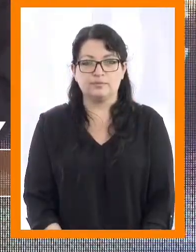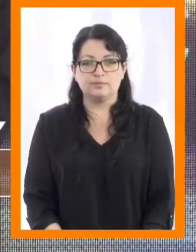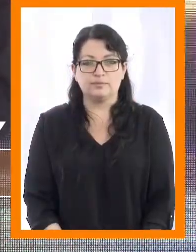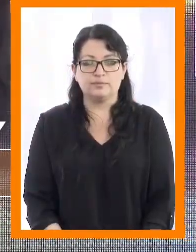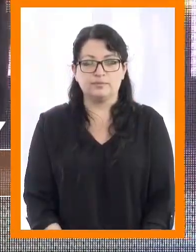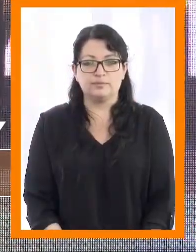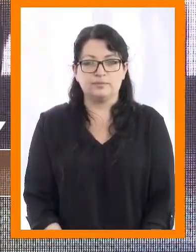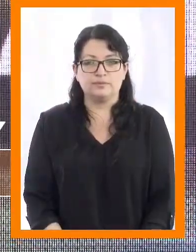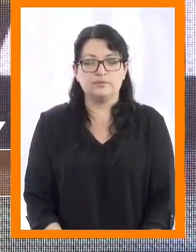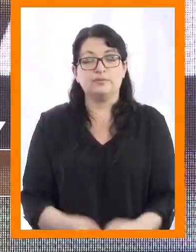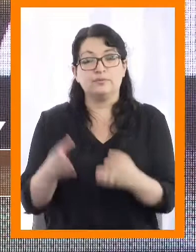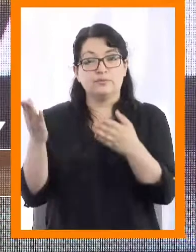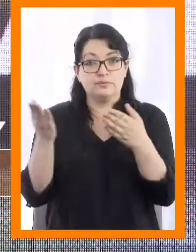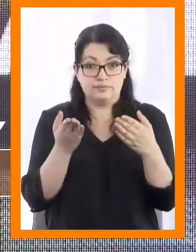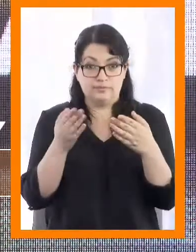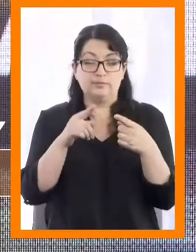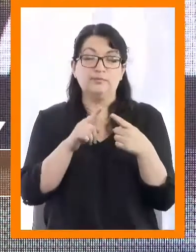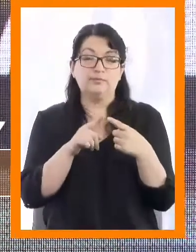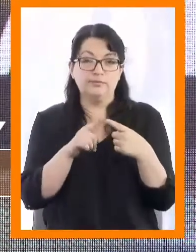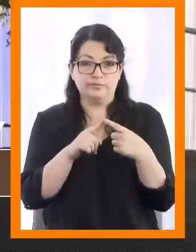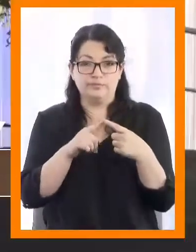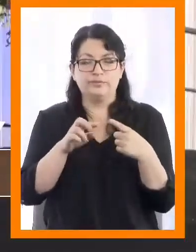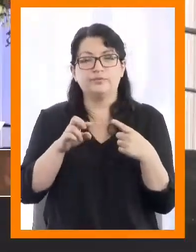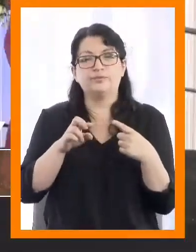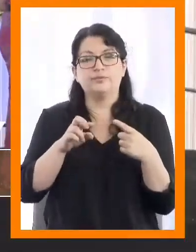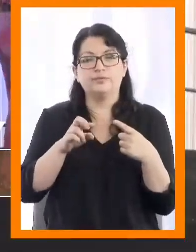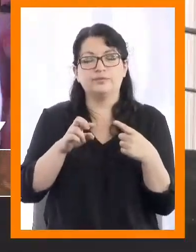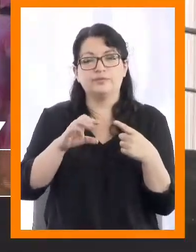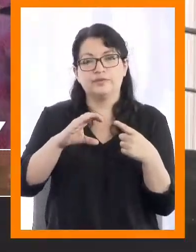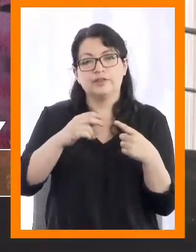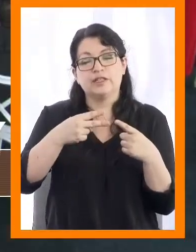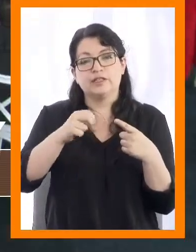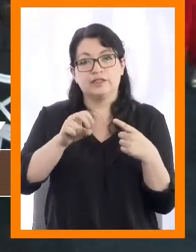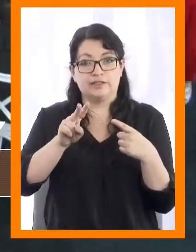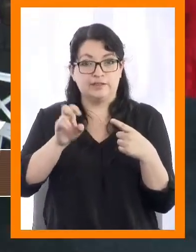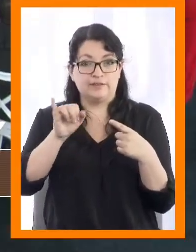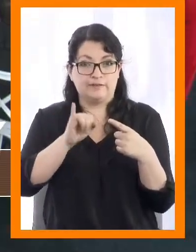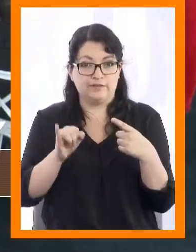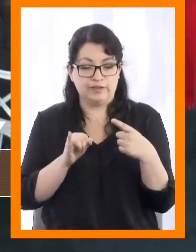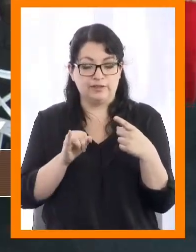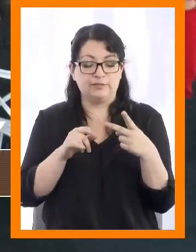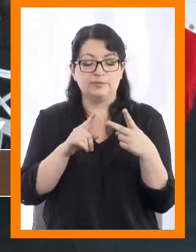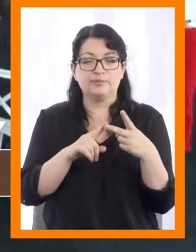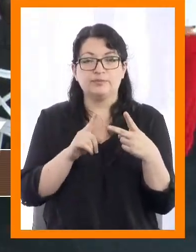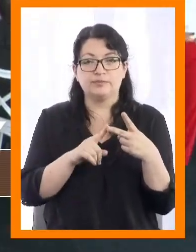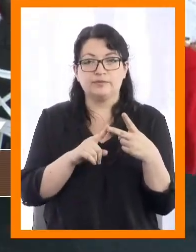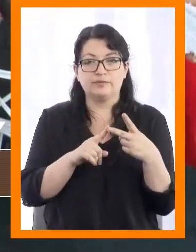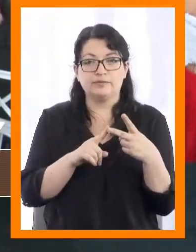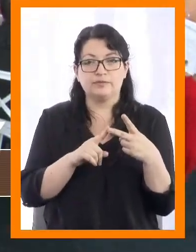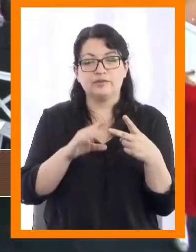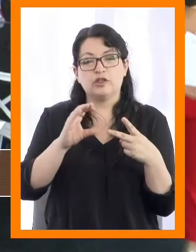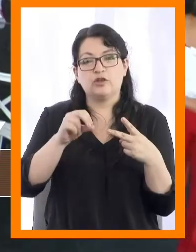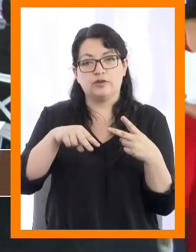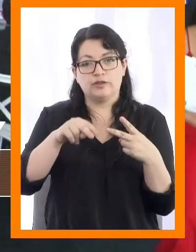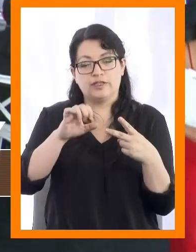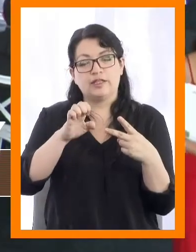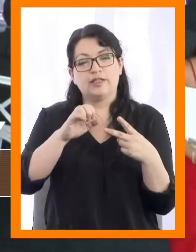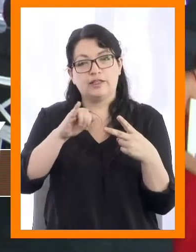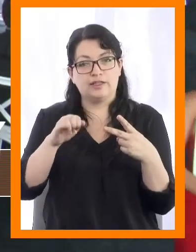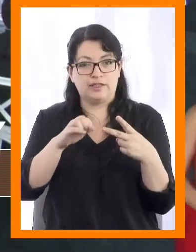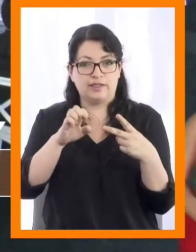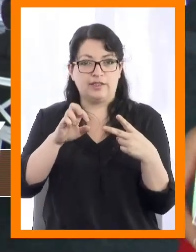Brandon Parker Chávez Saldivia, Karina Conejeros Zúñiga.